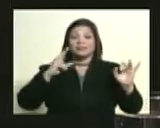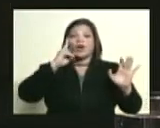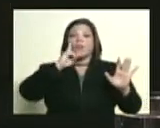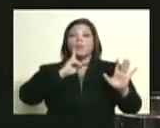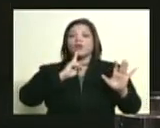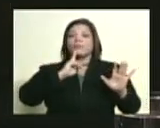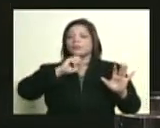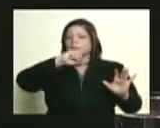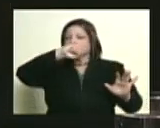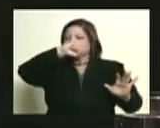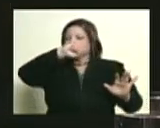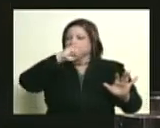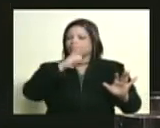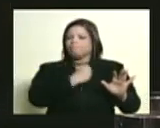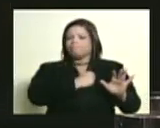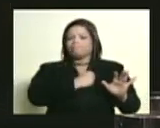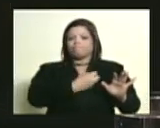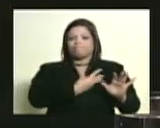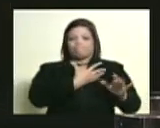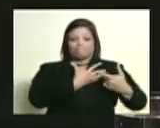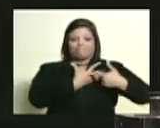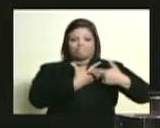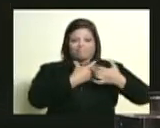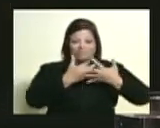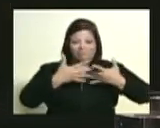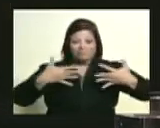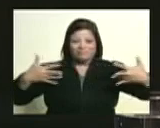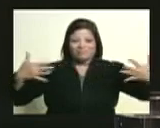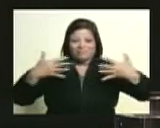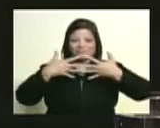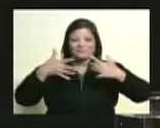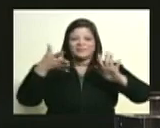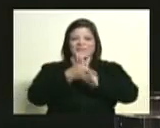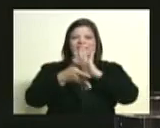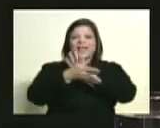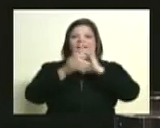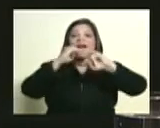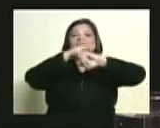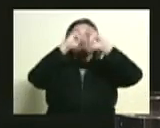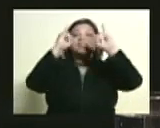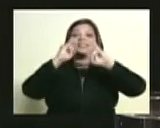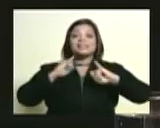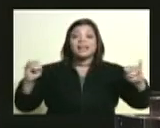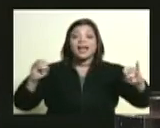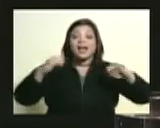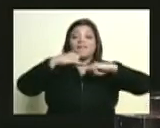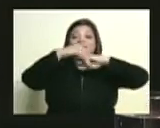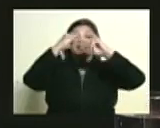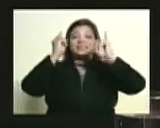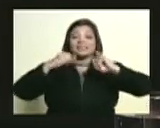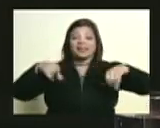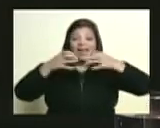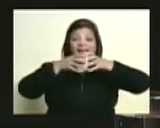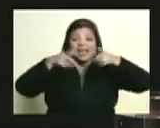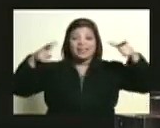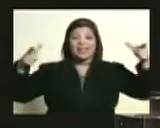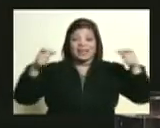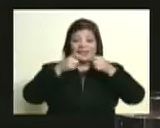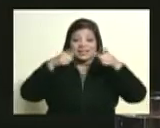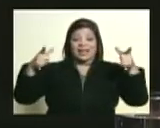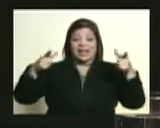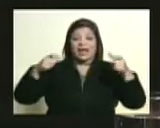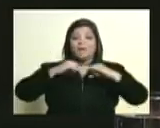encantado Bolívar usaba el concepto de felicidad la felicidad general la felicidad